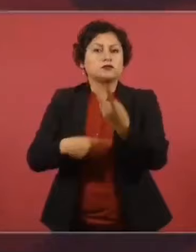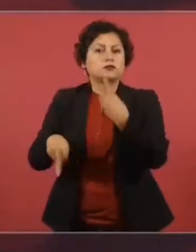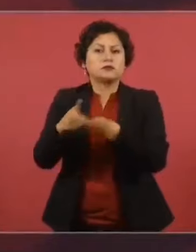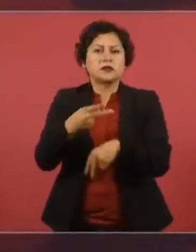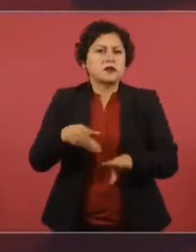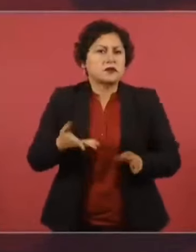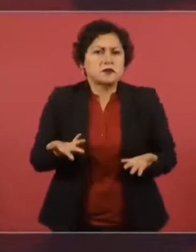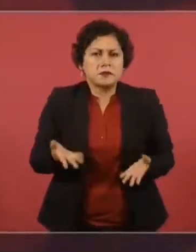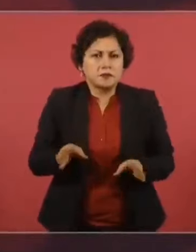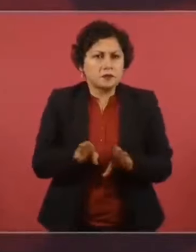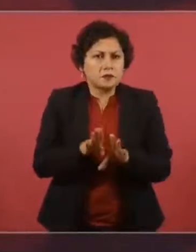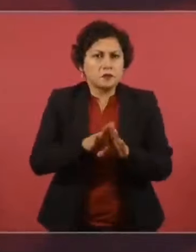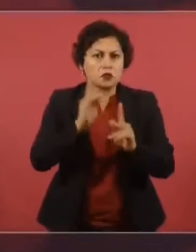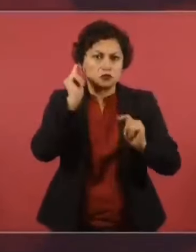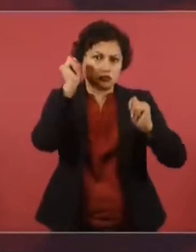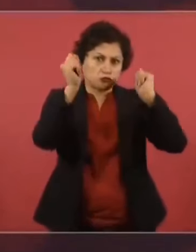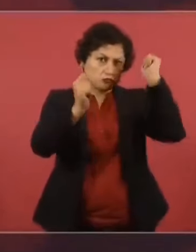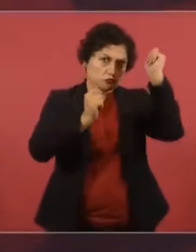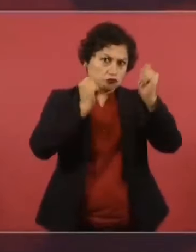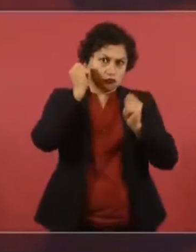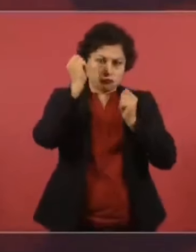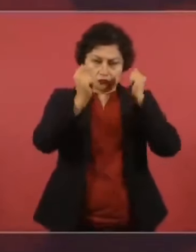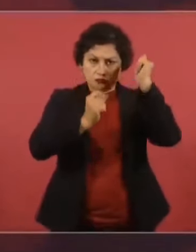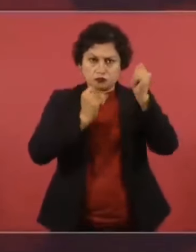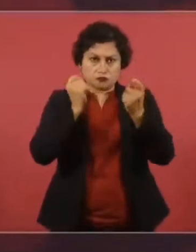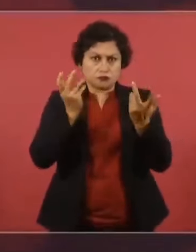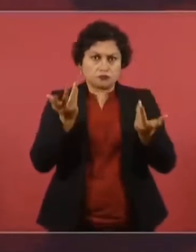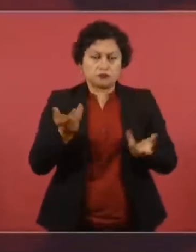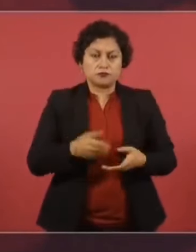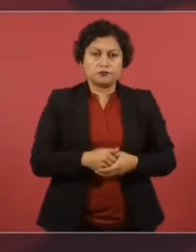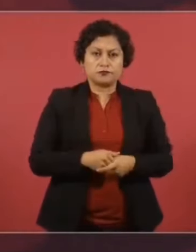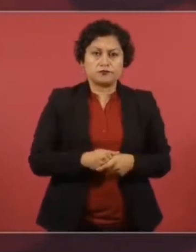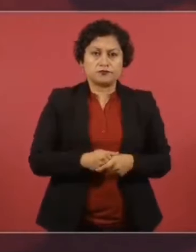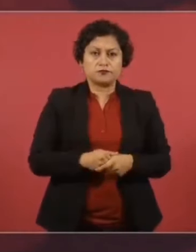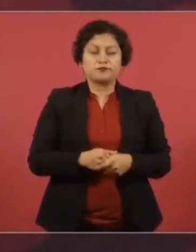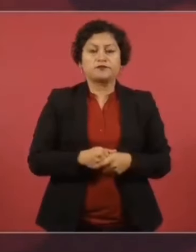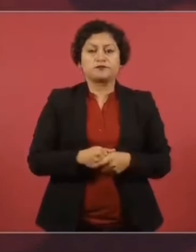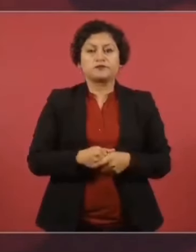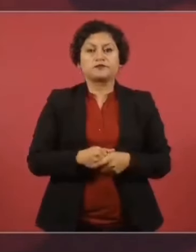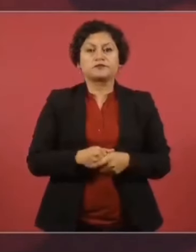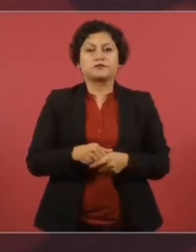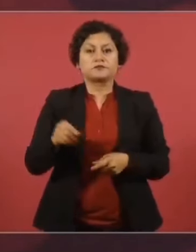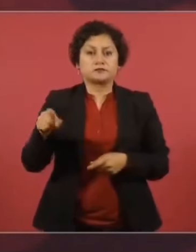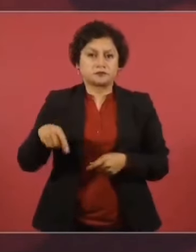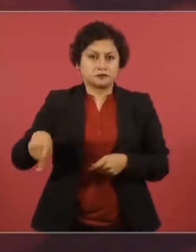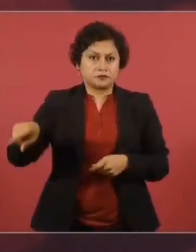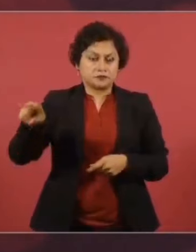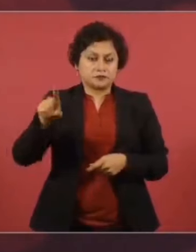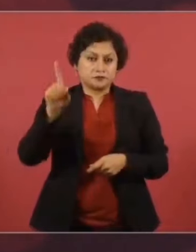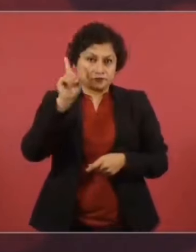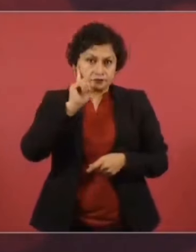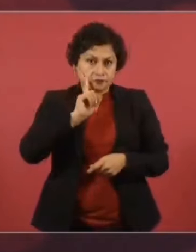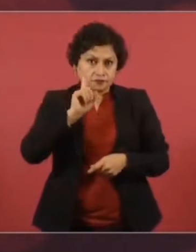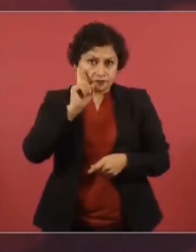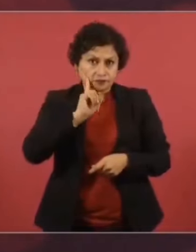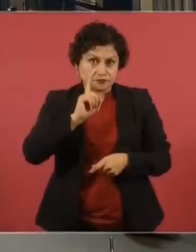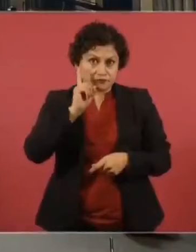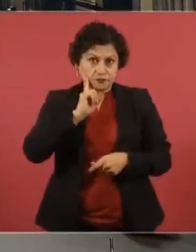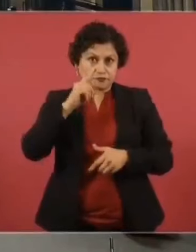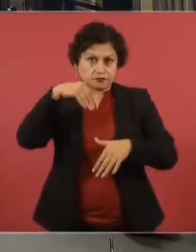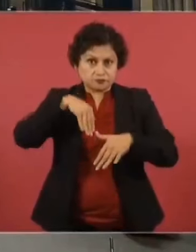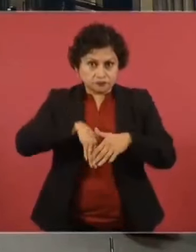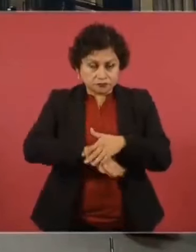las damas entraron como